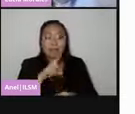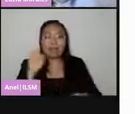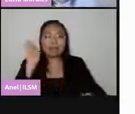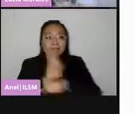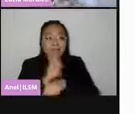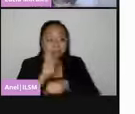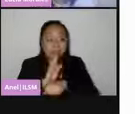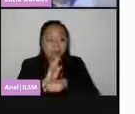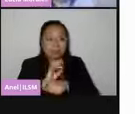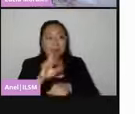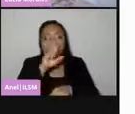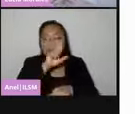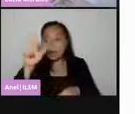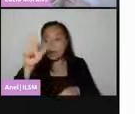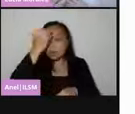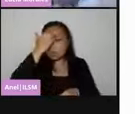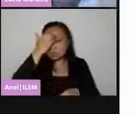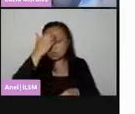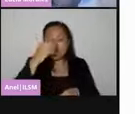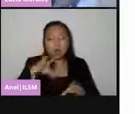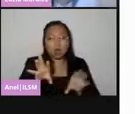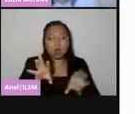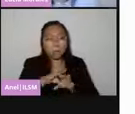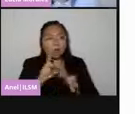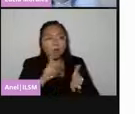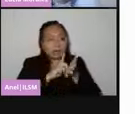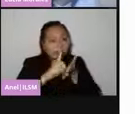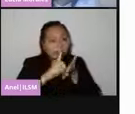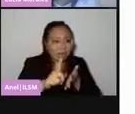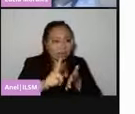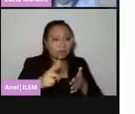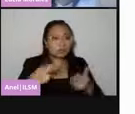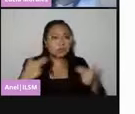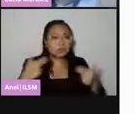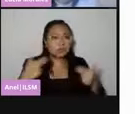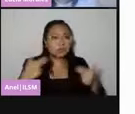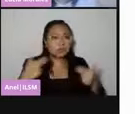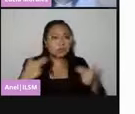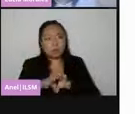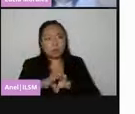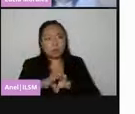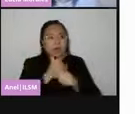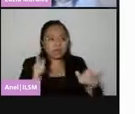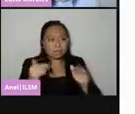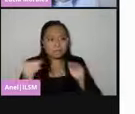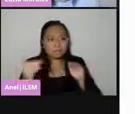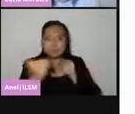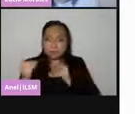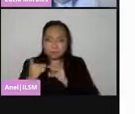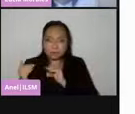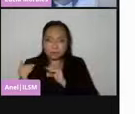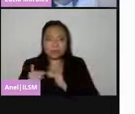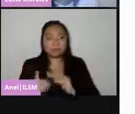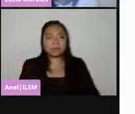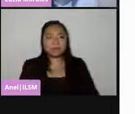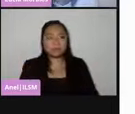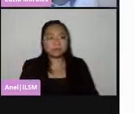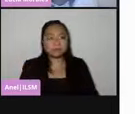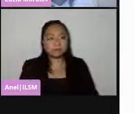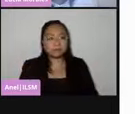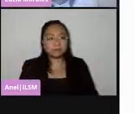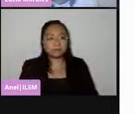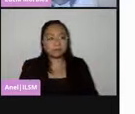reconocimiento, el ejercicio y la protección de sus derechos, sus libertades e igualdad, que